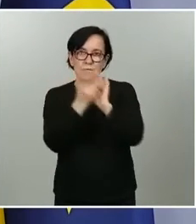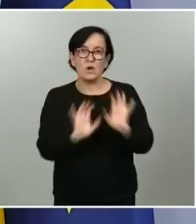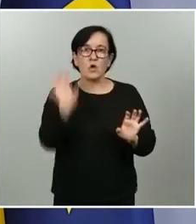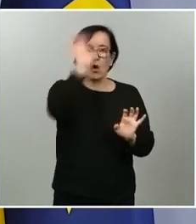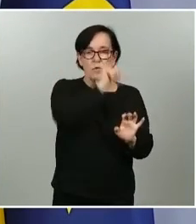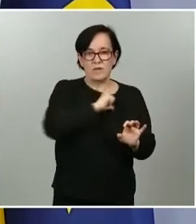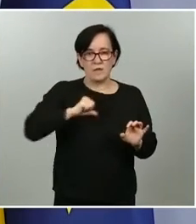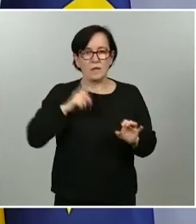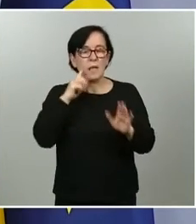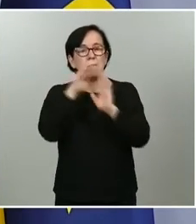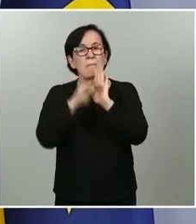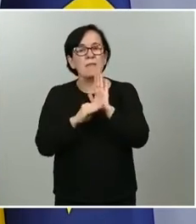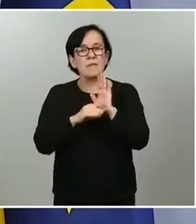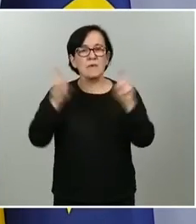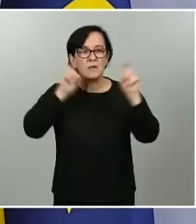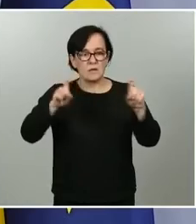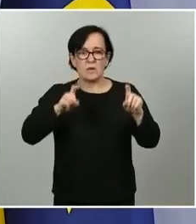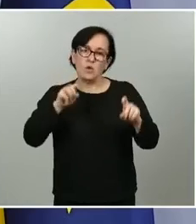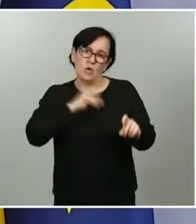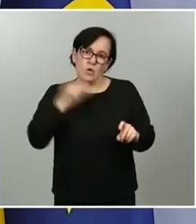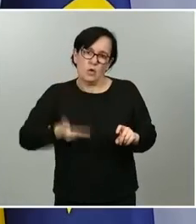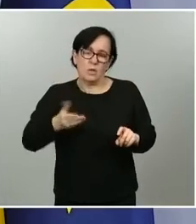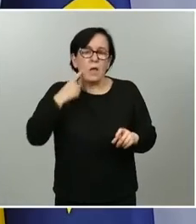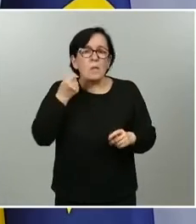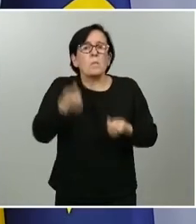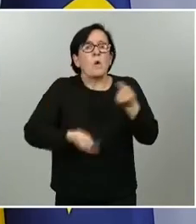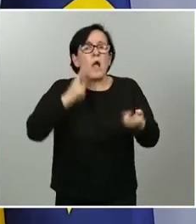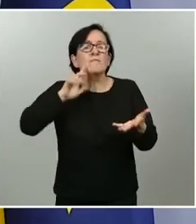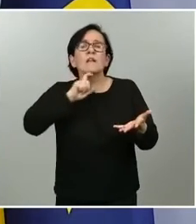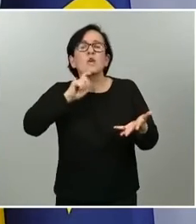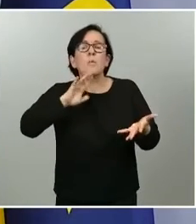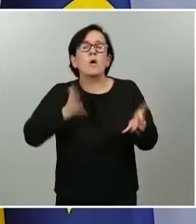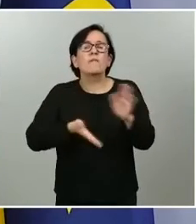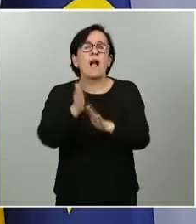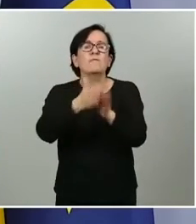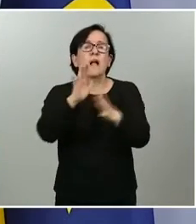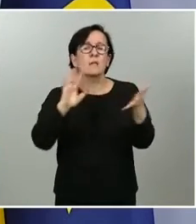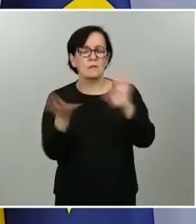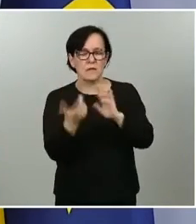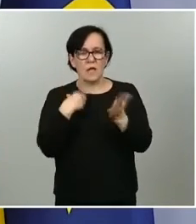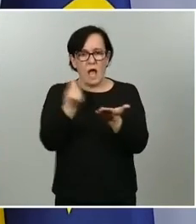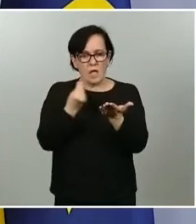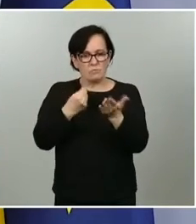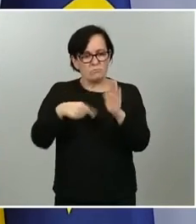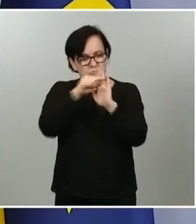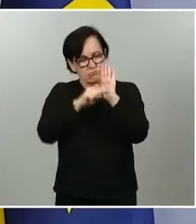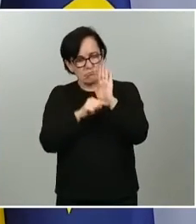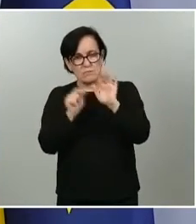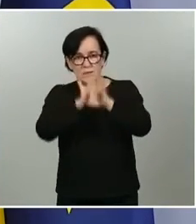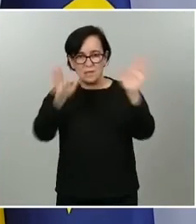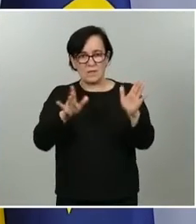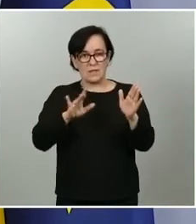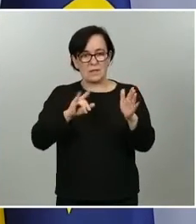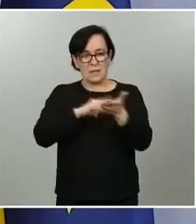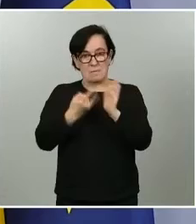las medidas educativas que tienen una enorme trascendencia vamos a ir viendo cómo evolucionan las cosas tenemos una hoja de ruta clara que es el plan de transición a la nueva